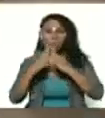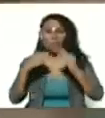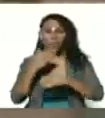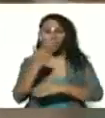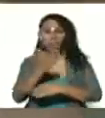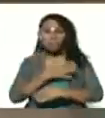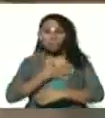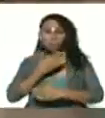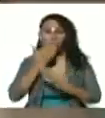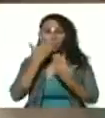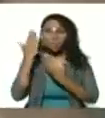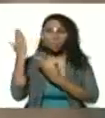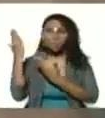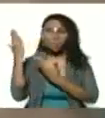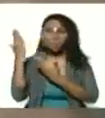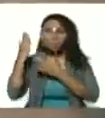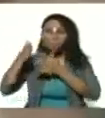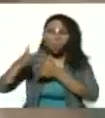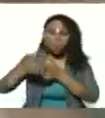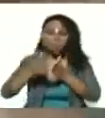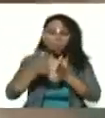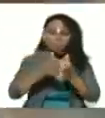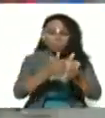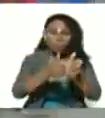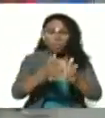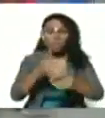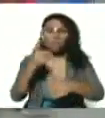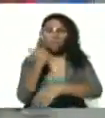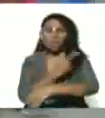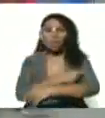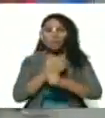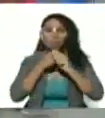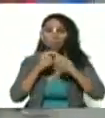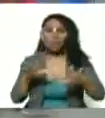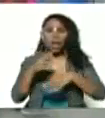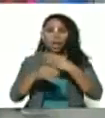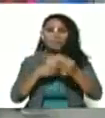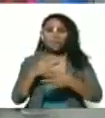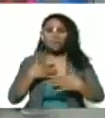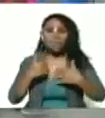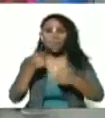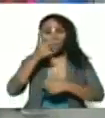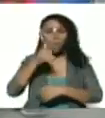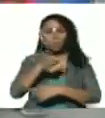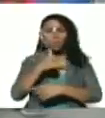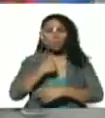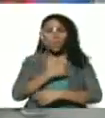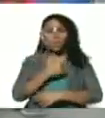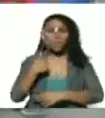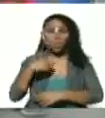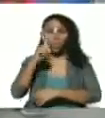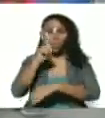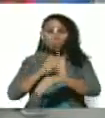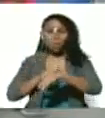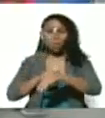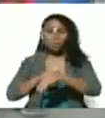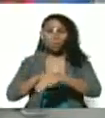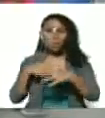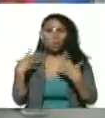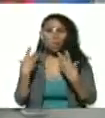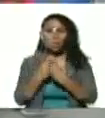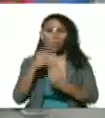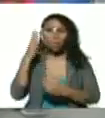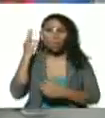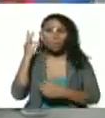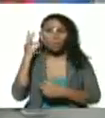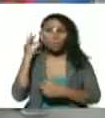usted puede ver esta ruta de vacunación masiva y así seguir garantizando la salud de nuestro pueblo yo quisiera un minuto que nuestra compañera la